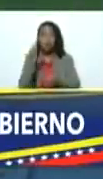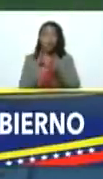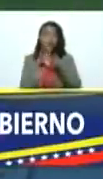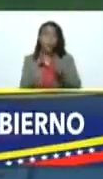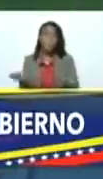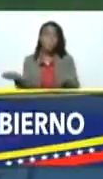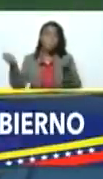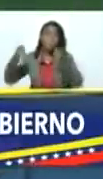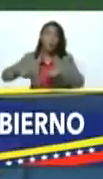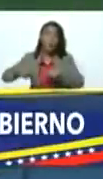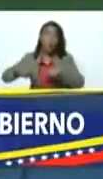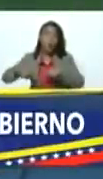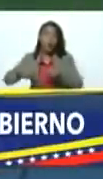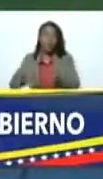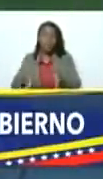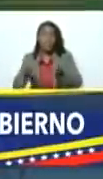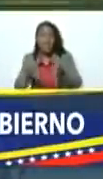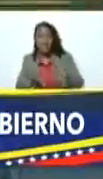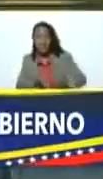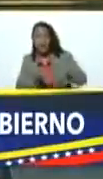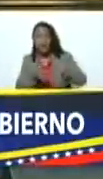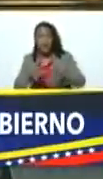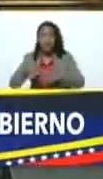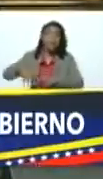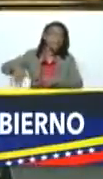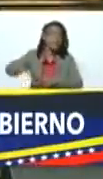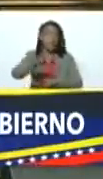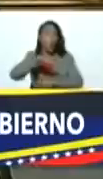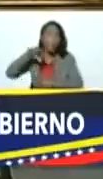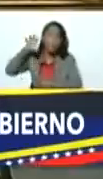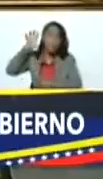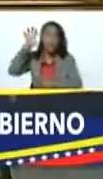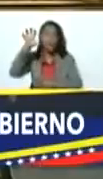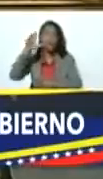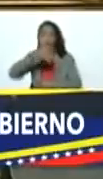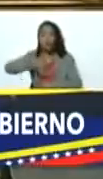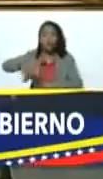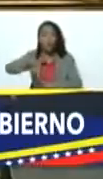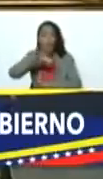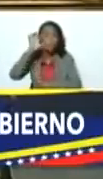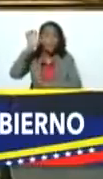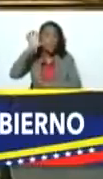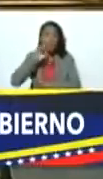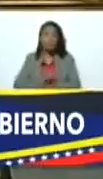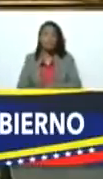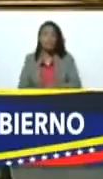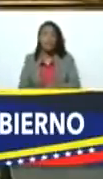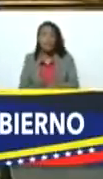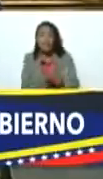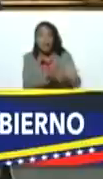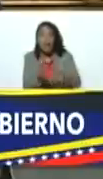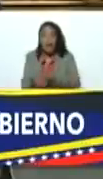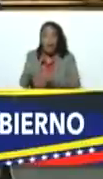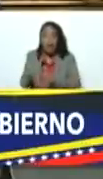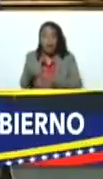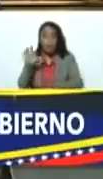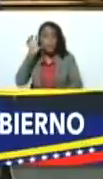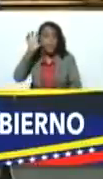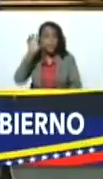apostar a ganar ganar de todo un país de todo un país el ganar ganar de un país